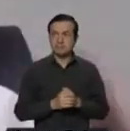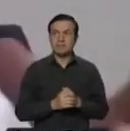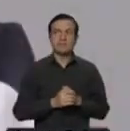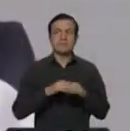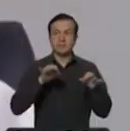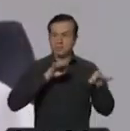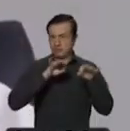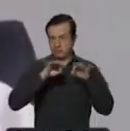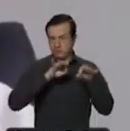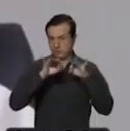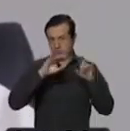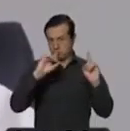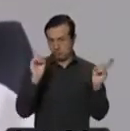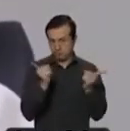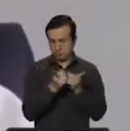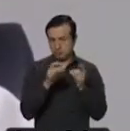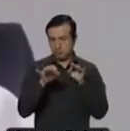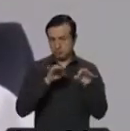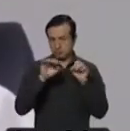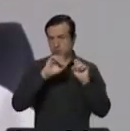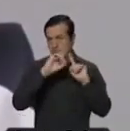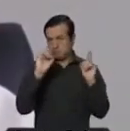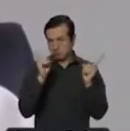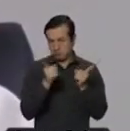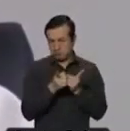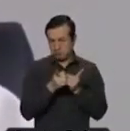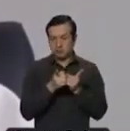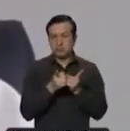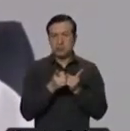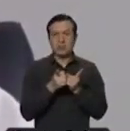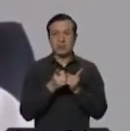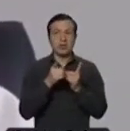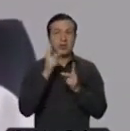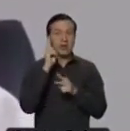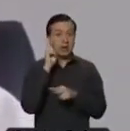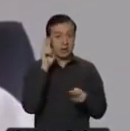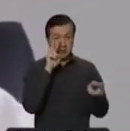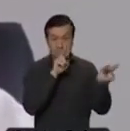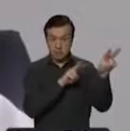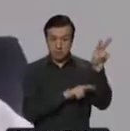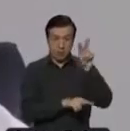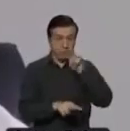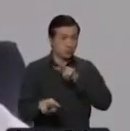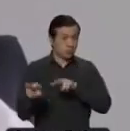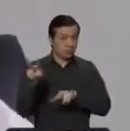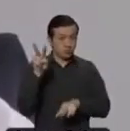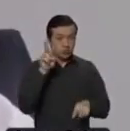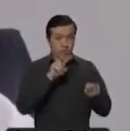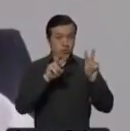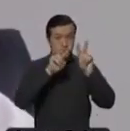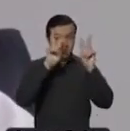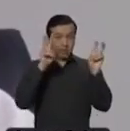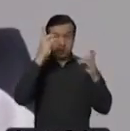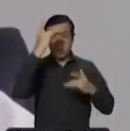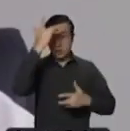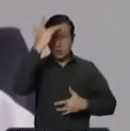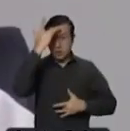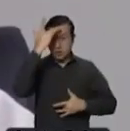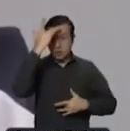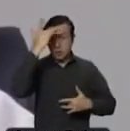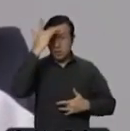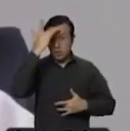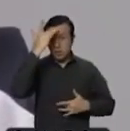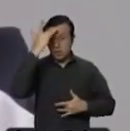explicación. El diagnóstico del coronavirus se da